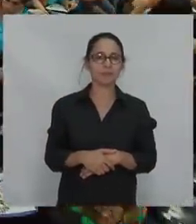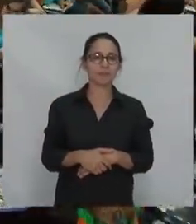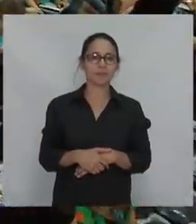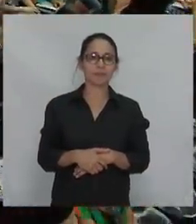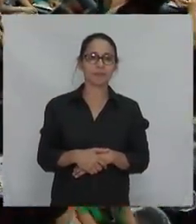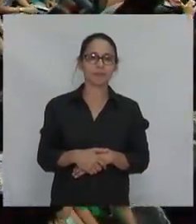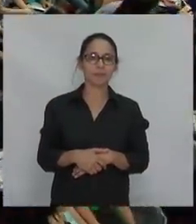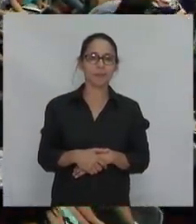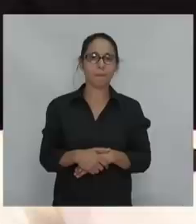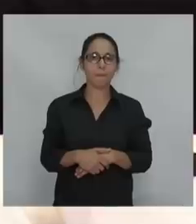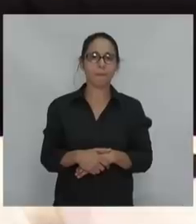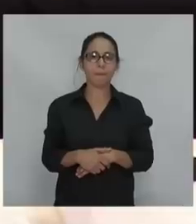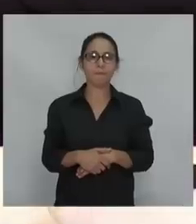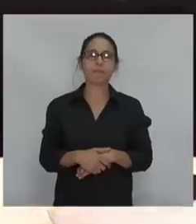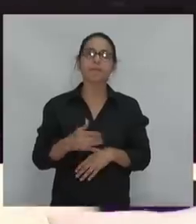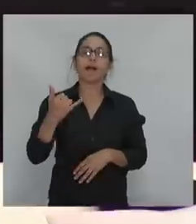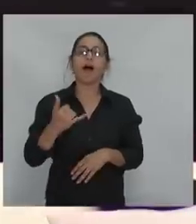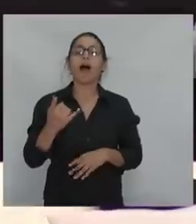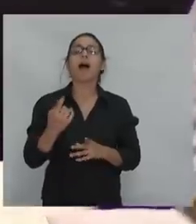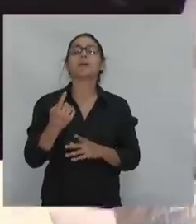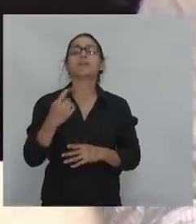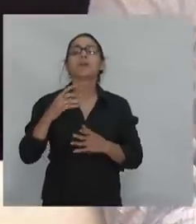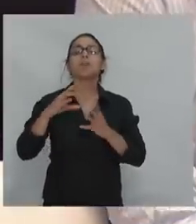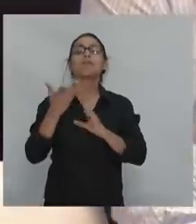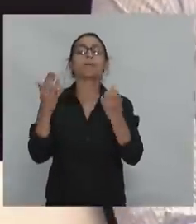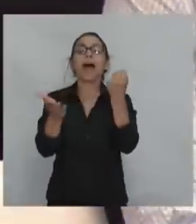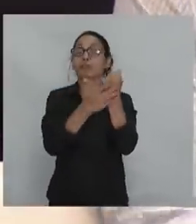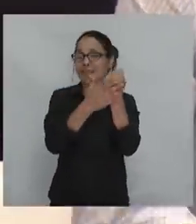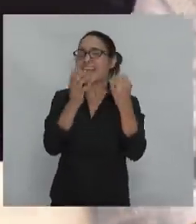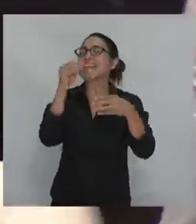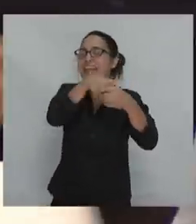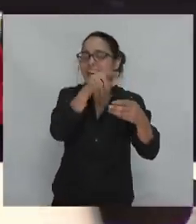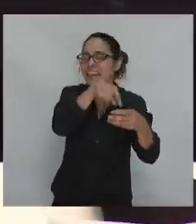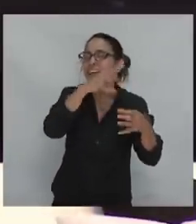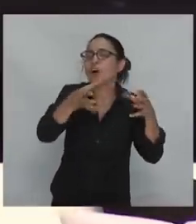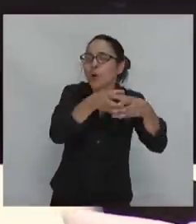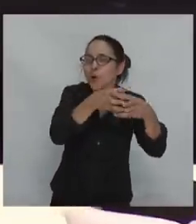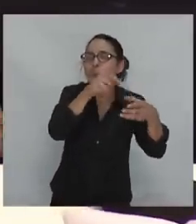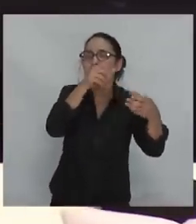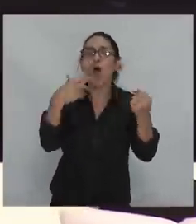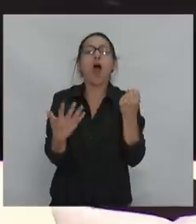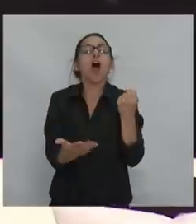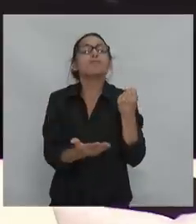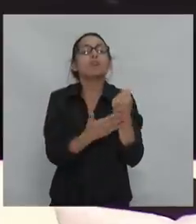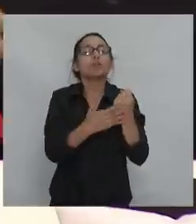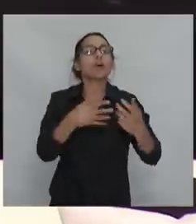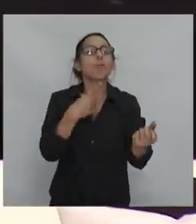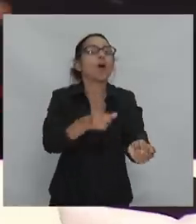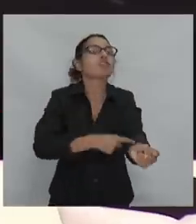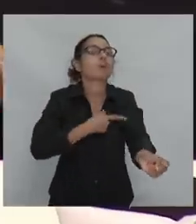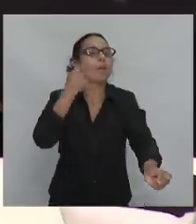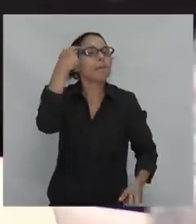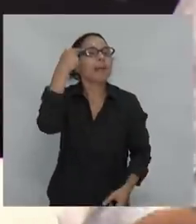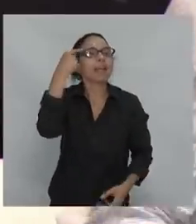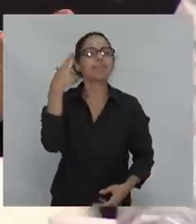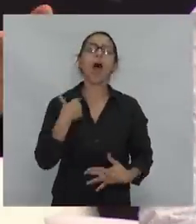costumbre en una parte de la izquierda que cree, sobre todo una izquierda intelectualizada, que cree que